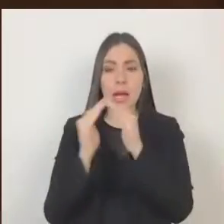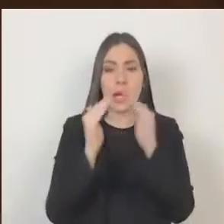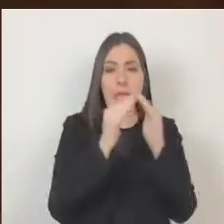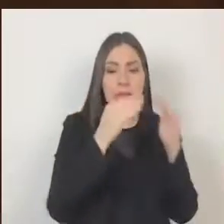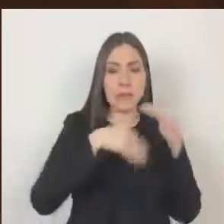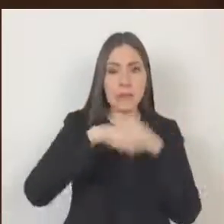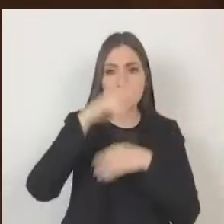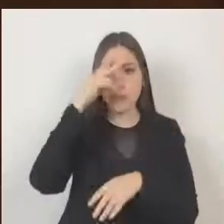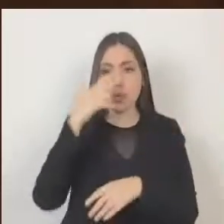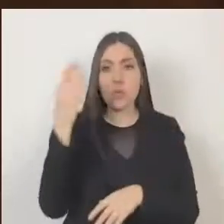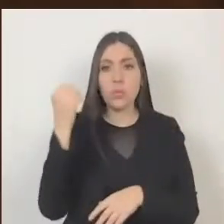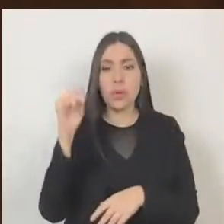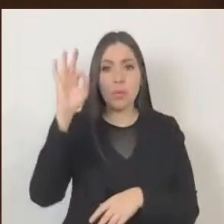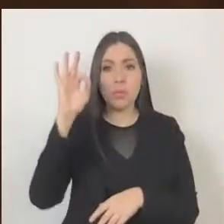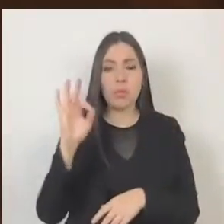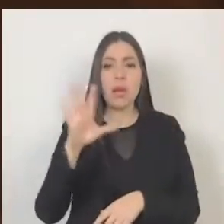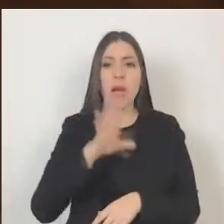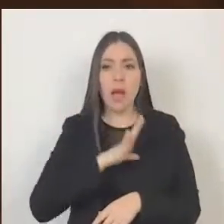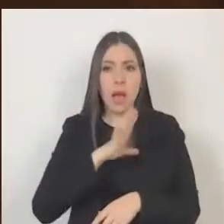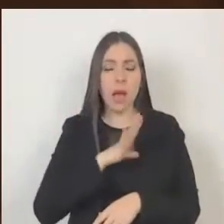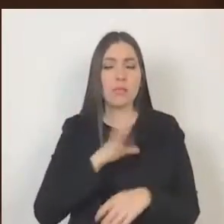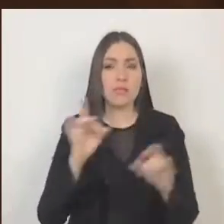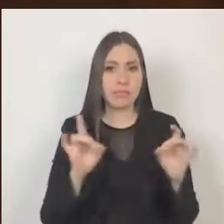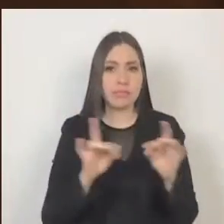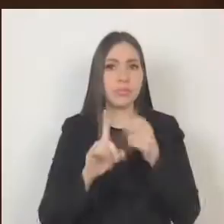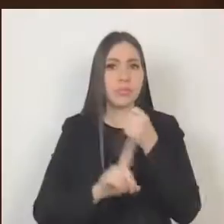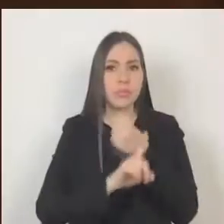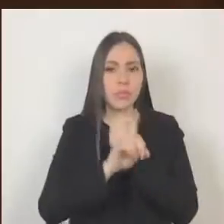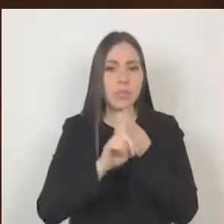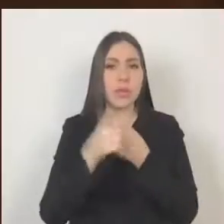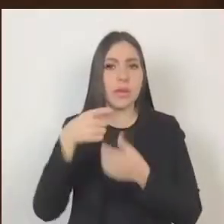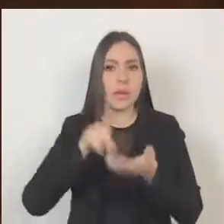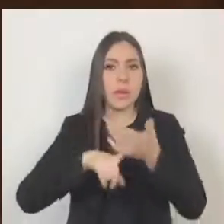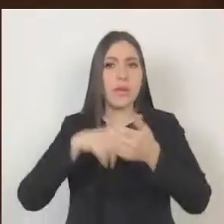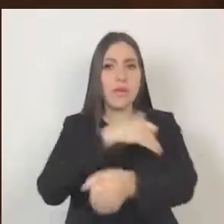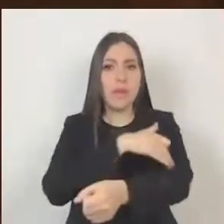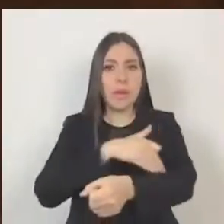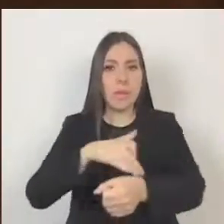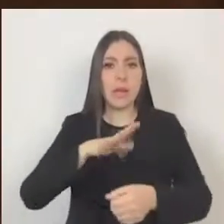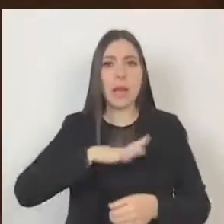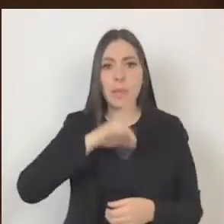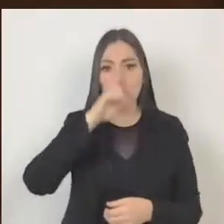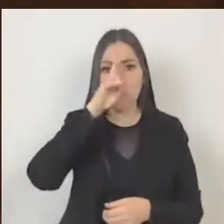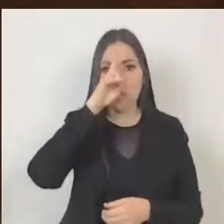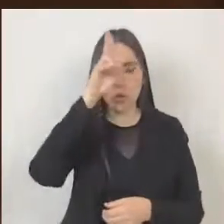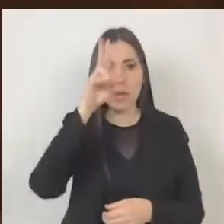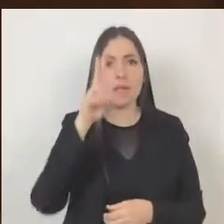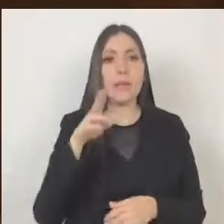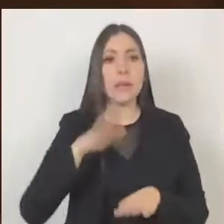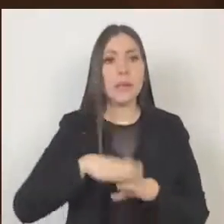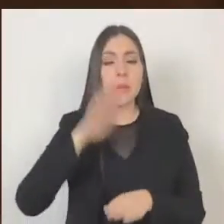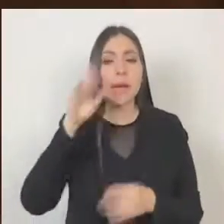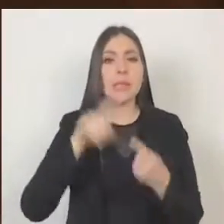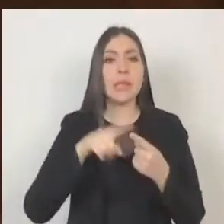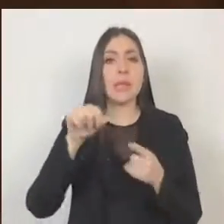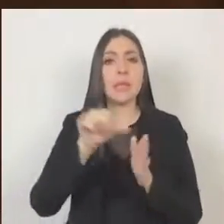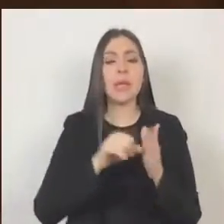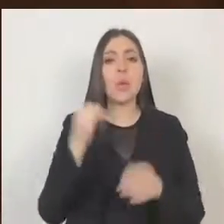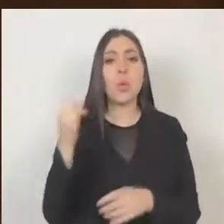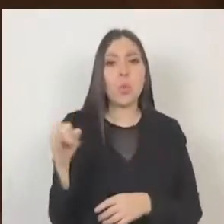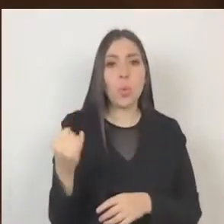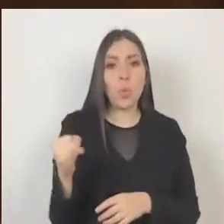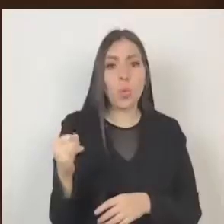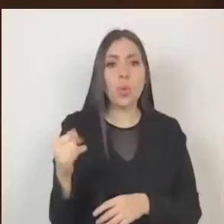hubo algún tipo de violencia en el entorno familiar, destacando los meses de junio, julio y